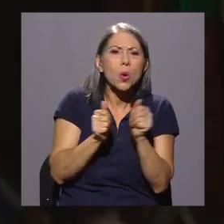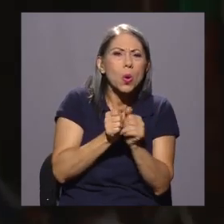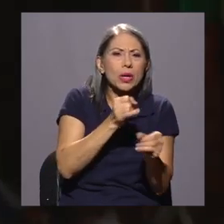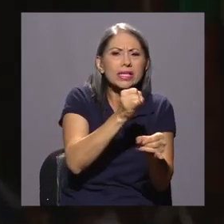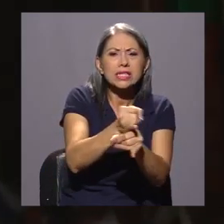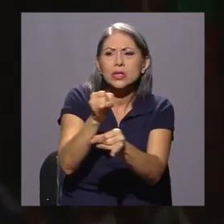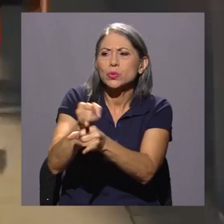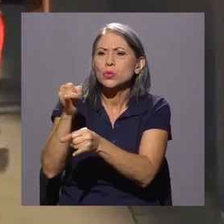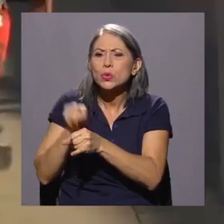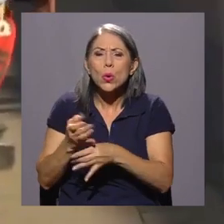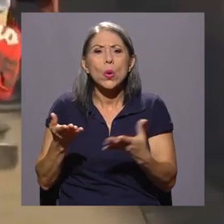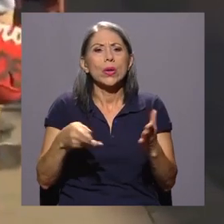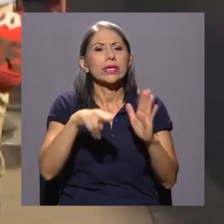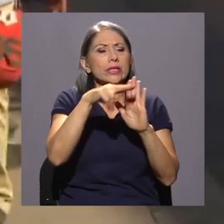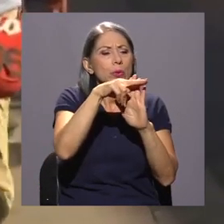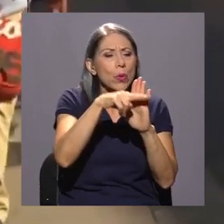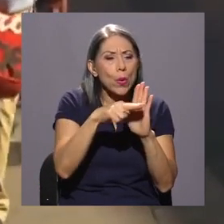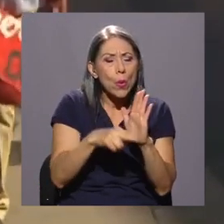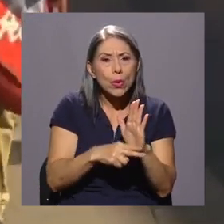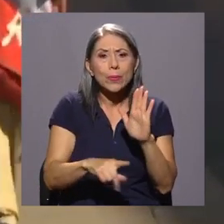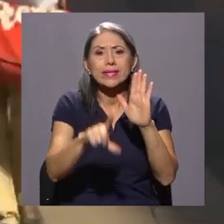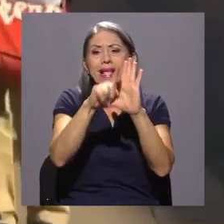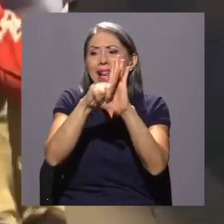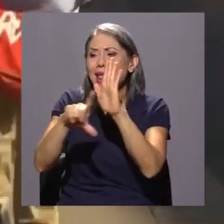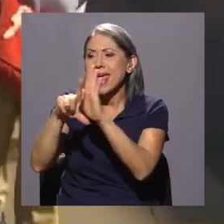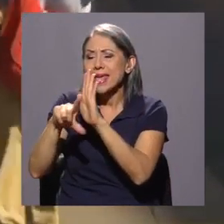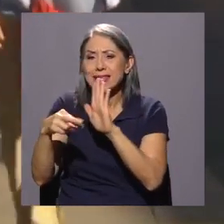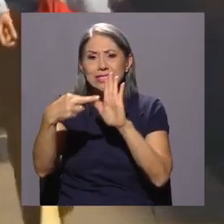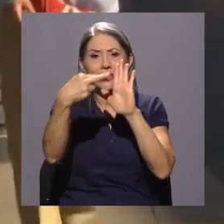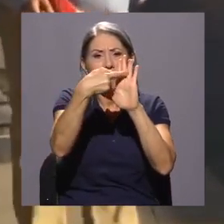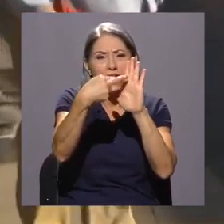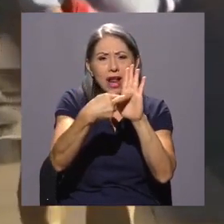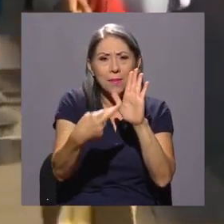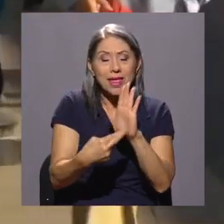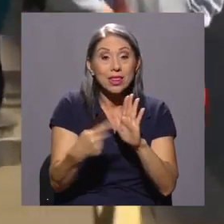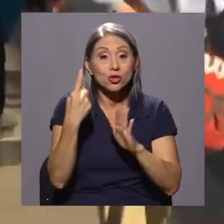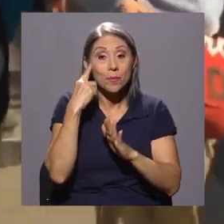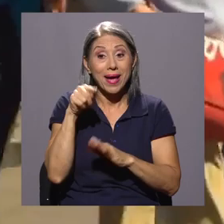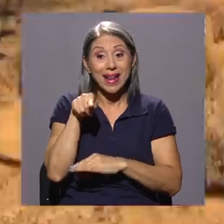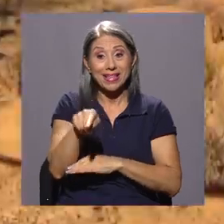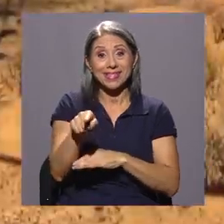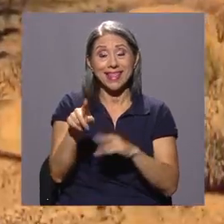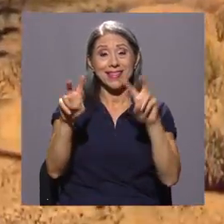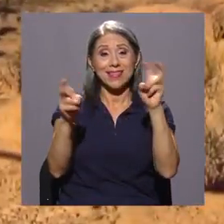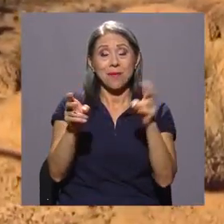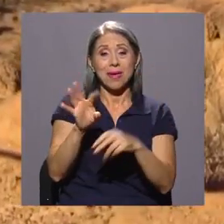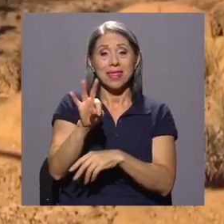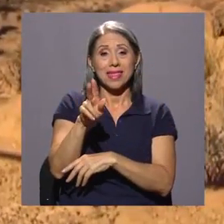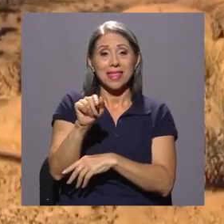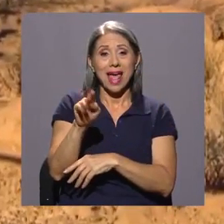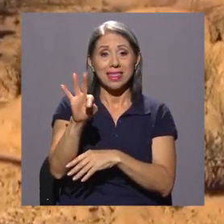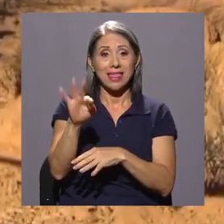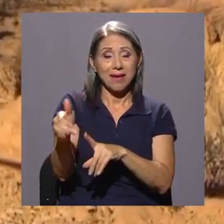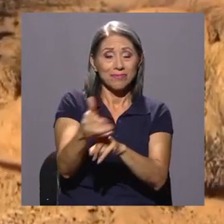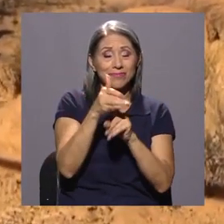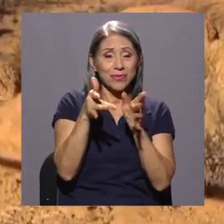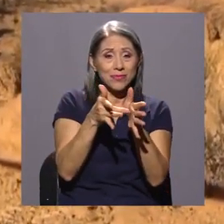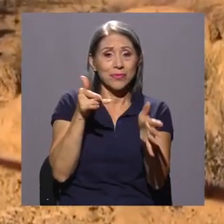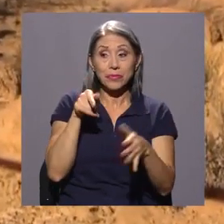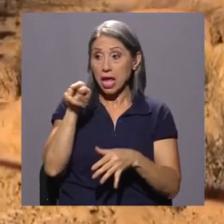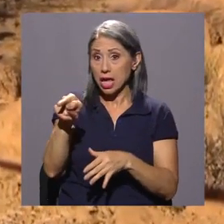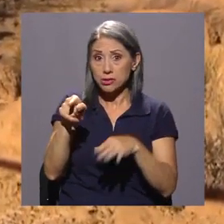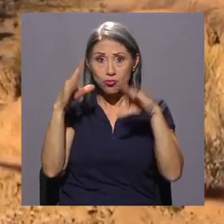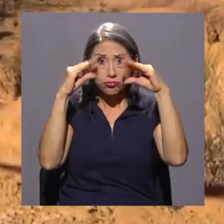atención inicial, por lo menos básica, la víctima, poder identificar las etapas de la trata de personas. También que tengan